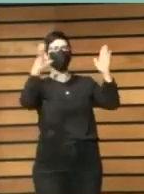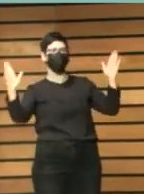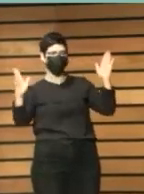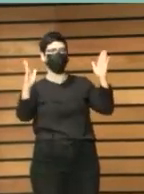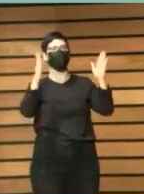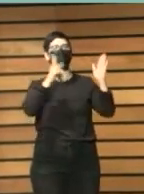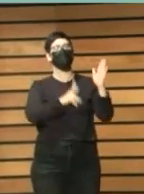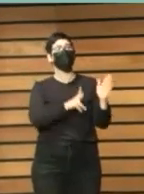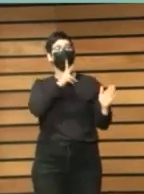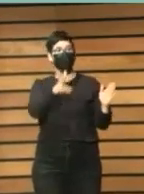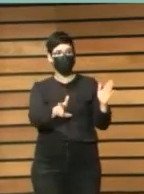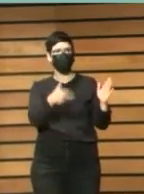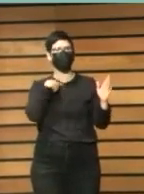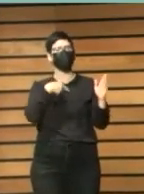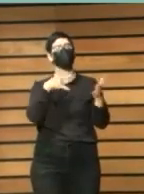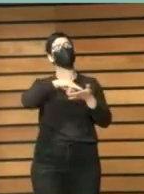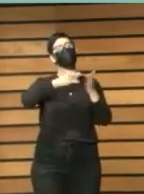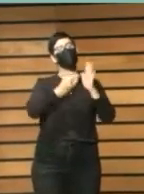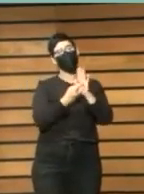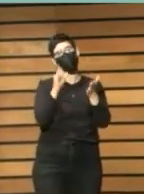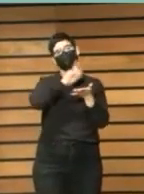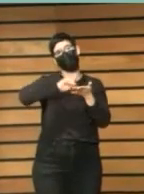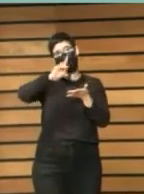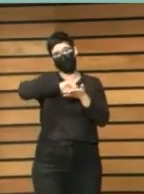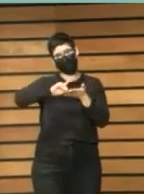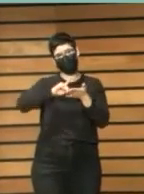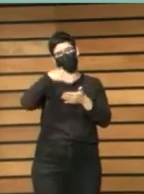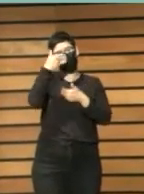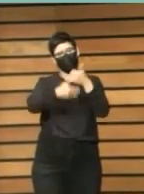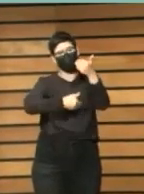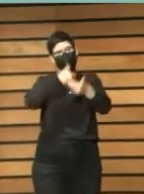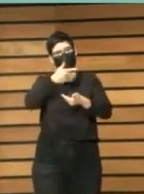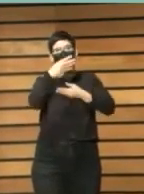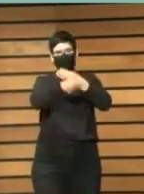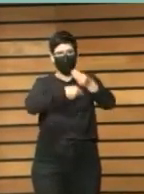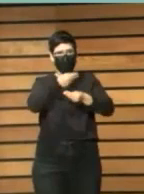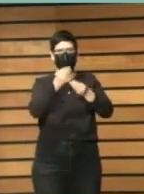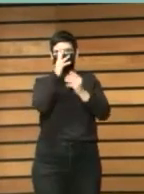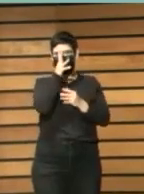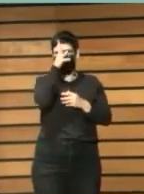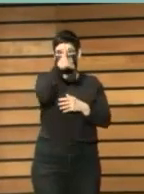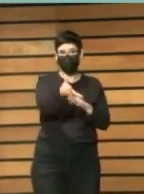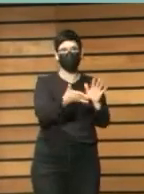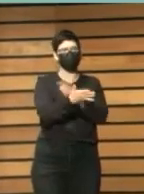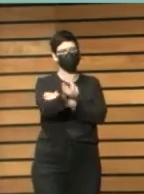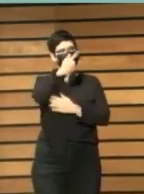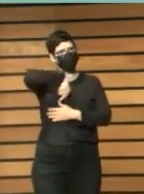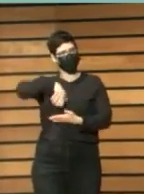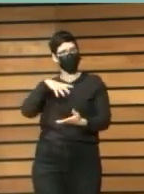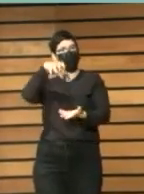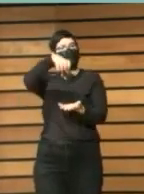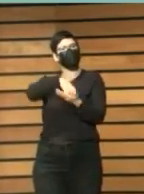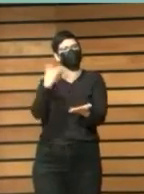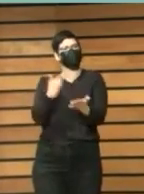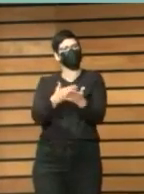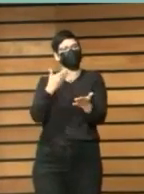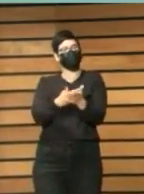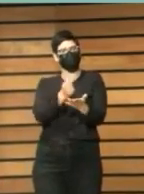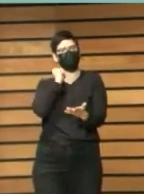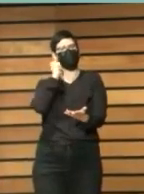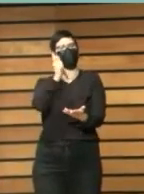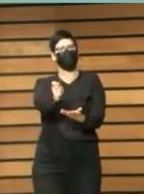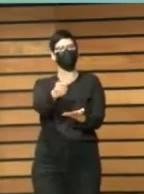inclusión digital durante cinco años fuimos un centro acreditador de esta certificación que era un